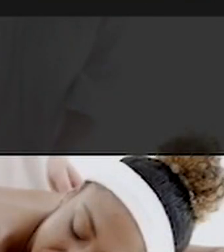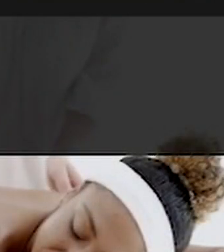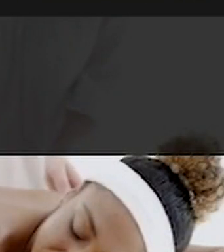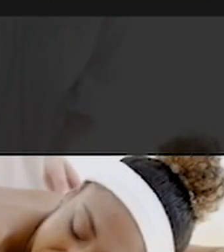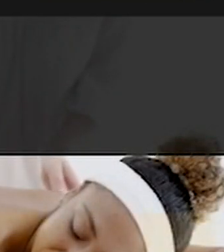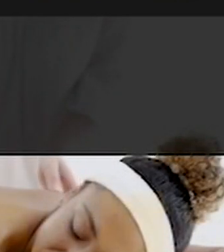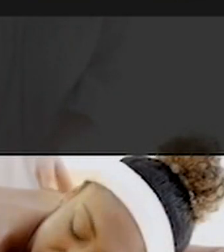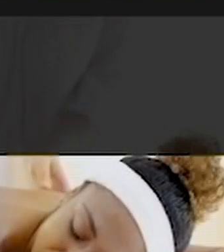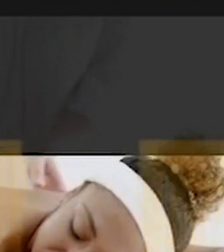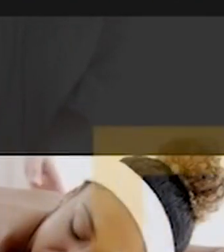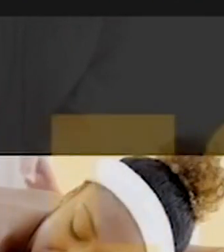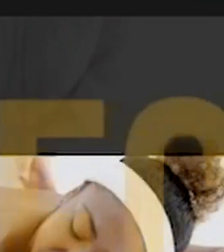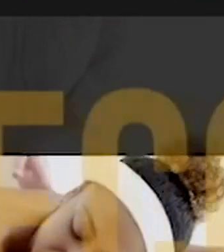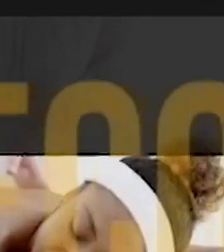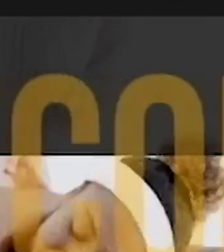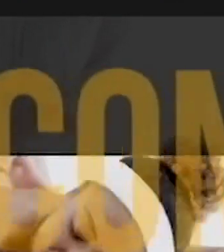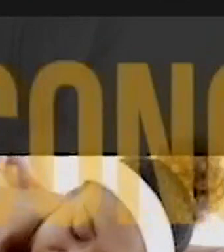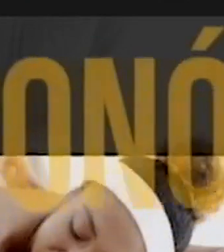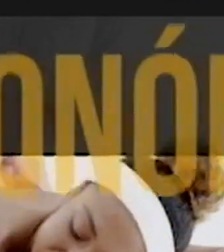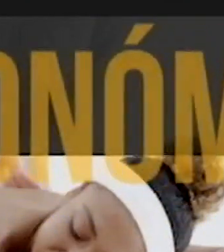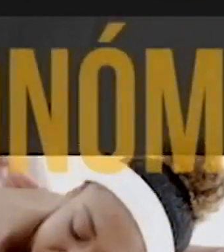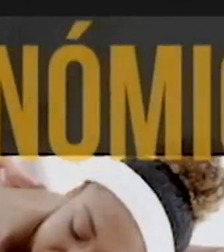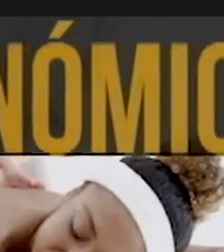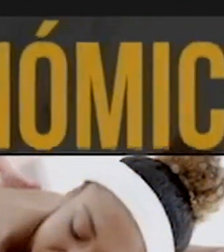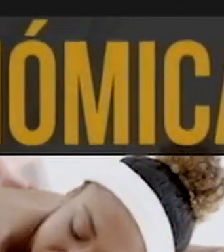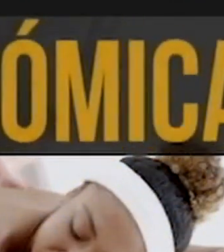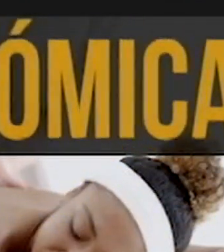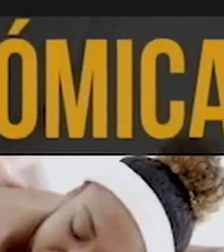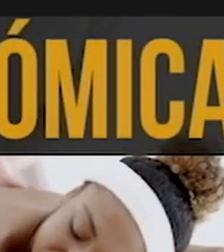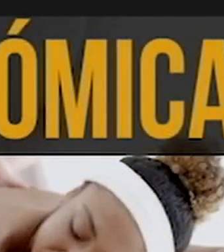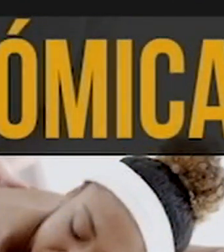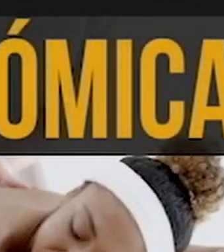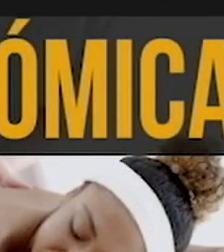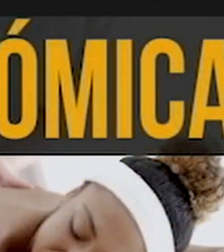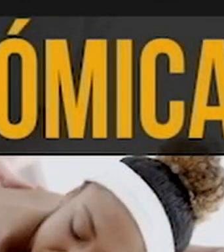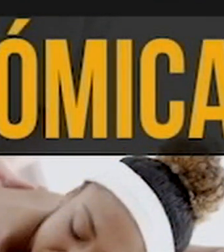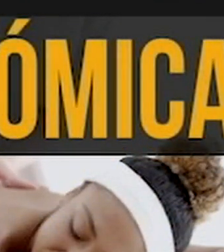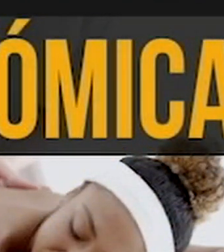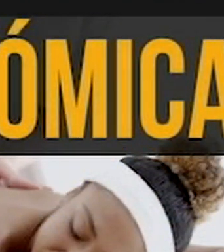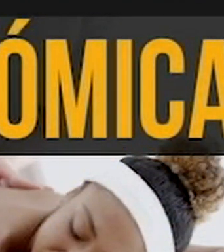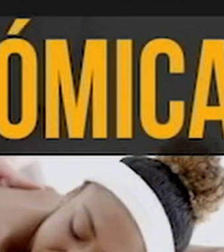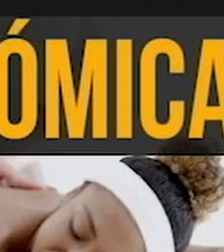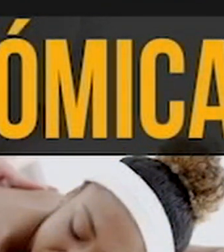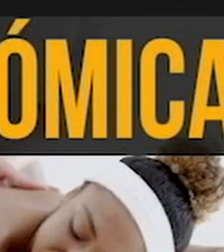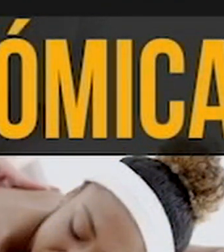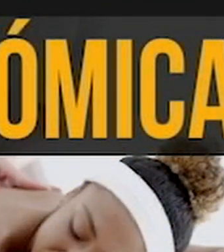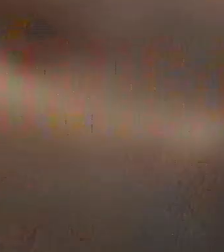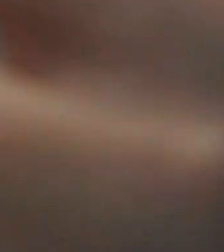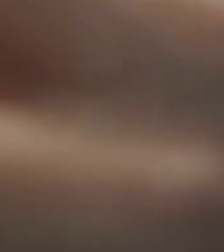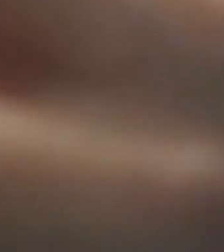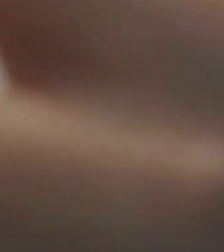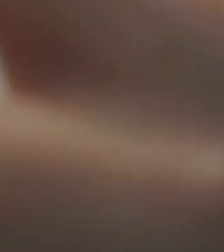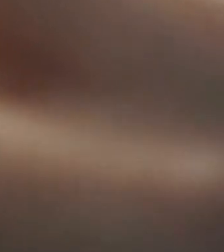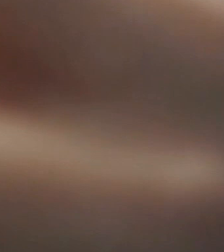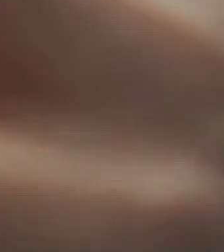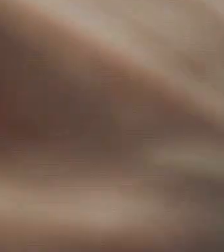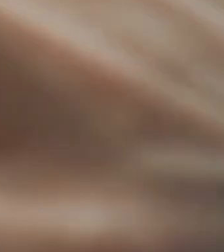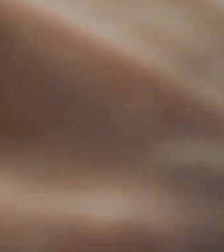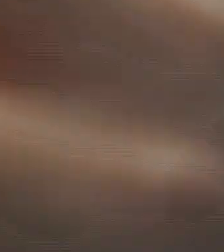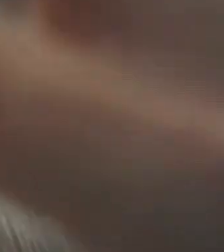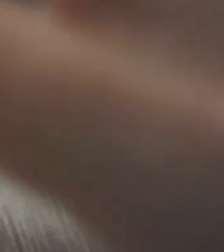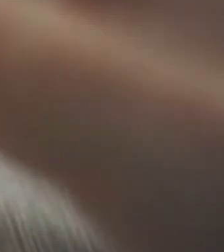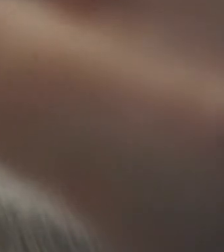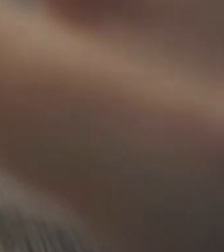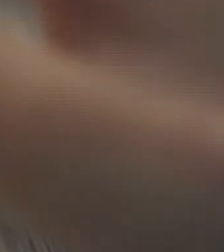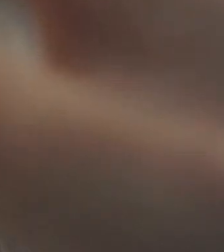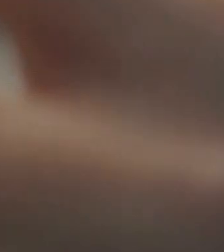esta es una herramienta para facilitar la reactivación económica de los diferentes sectores productivos del país encuentre las